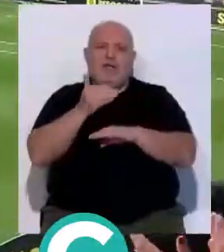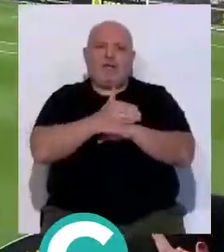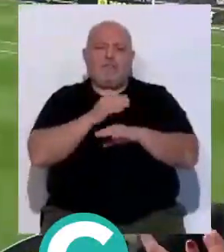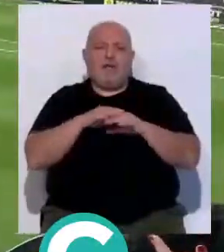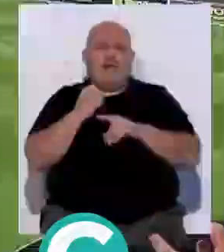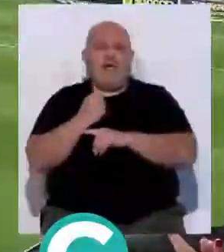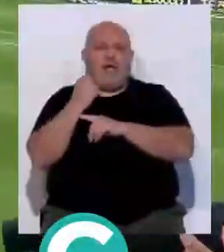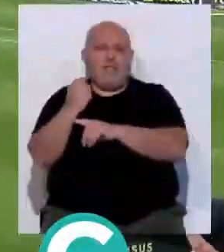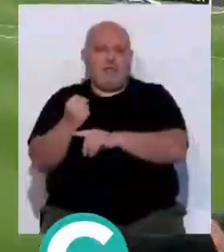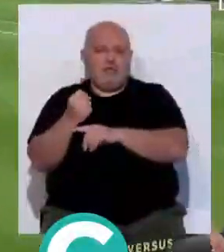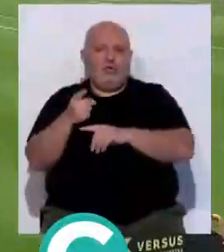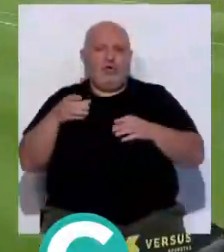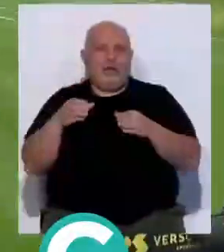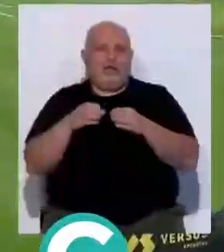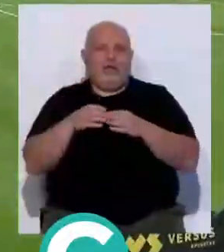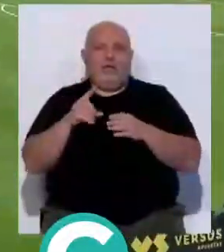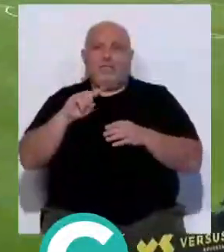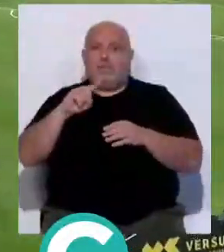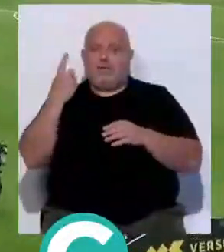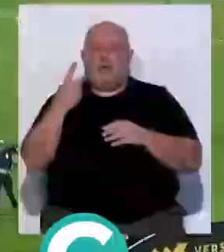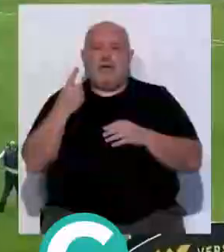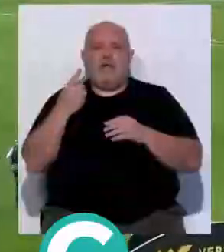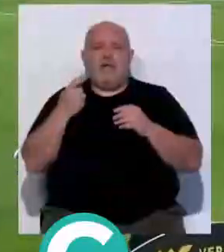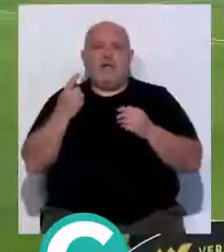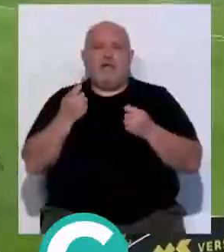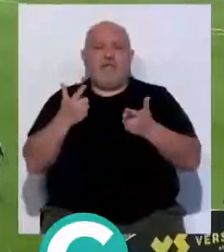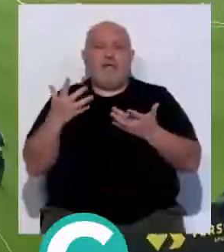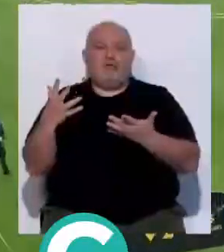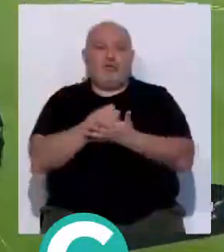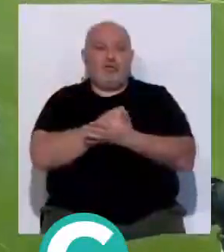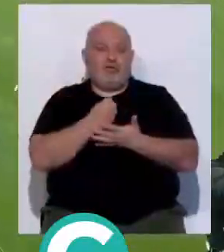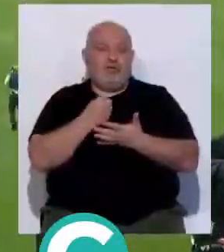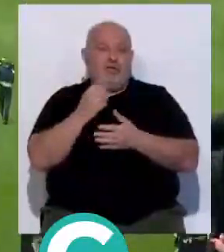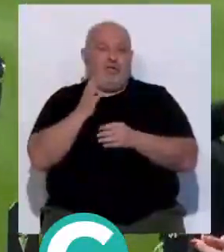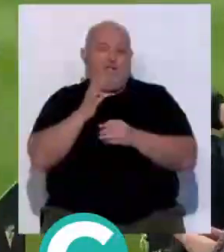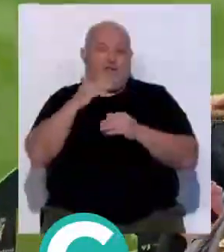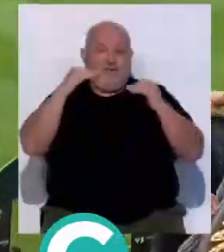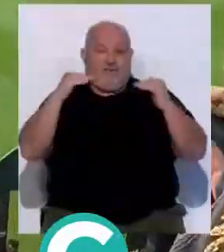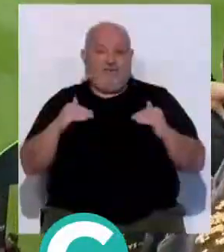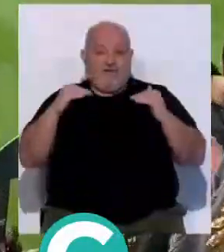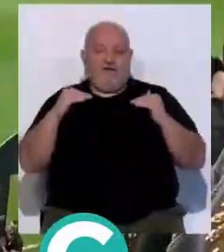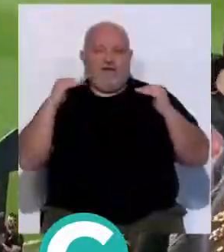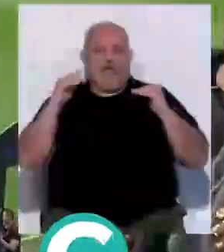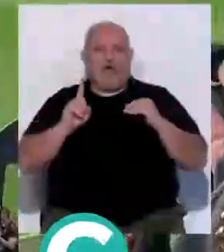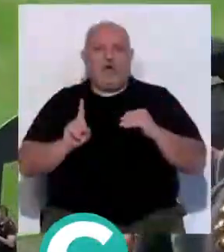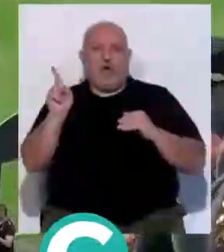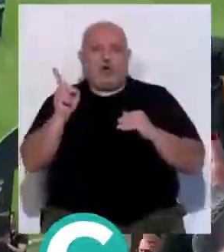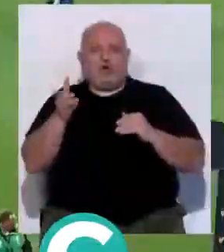para dar apoyo al equipo. Como primera acción, se va a proveer a todos los seguidores de la zona baja del estadio, en fondo norte,